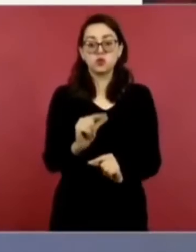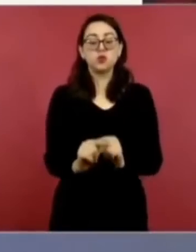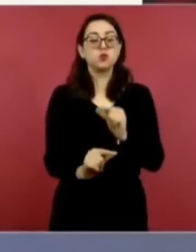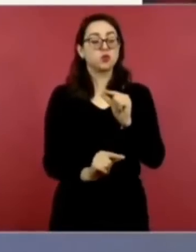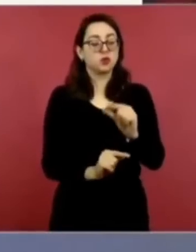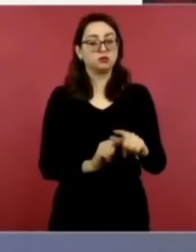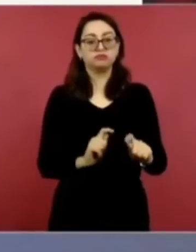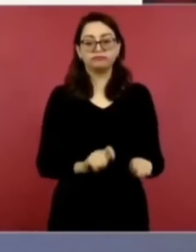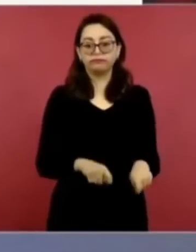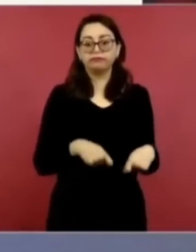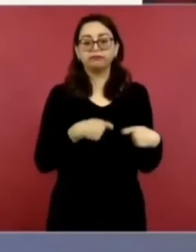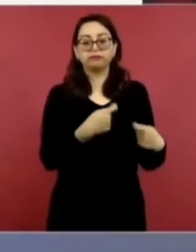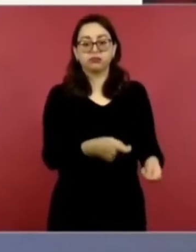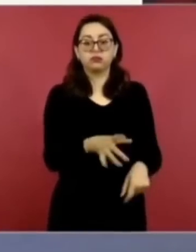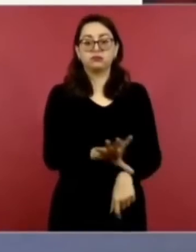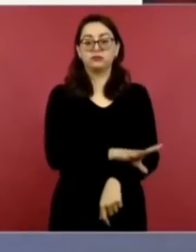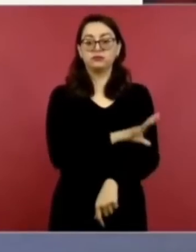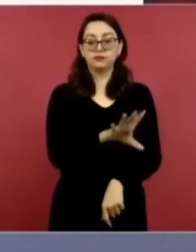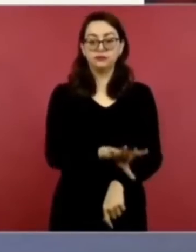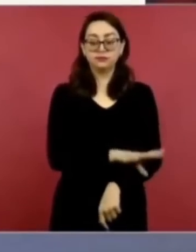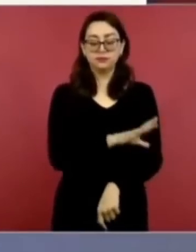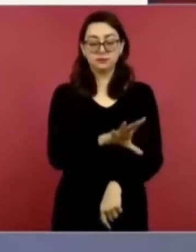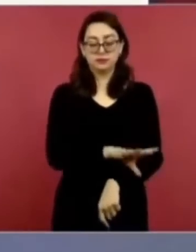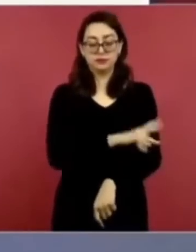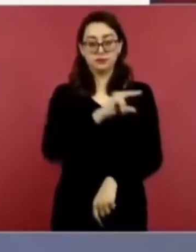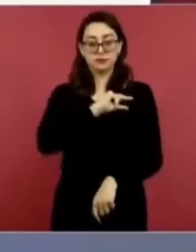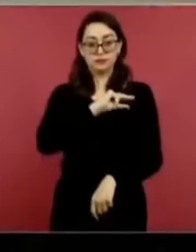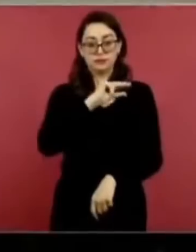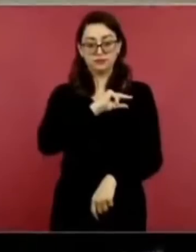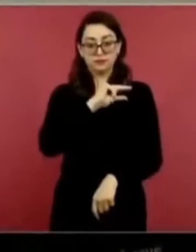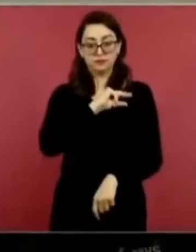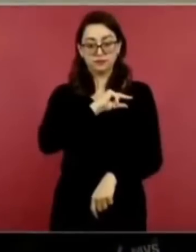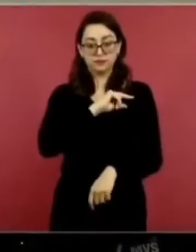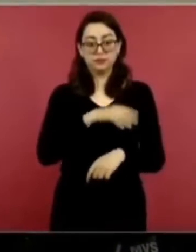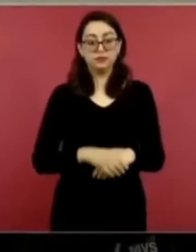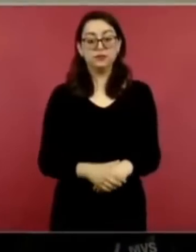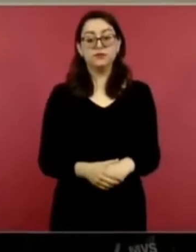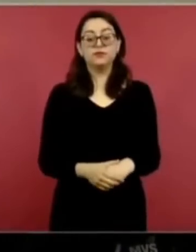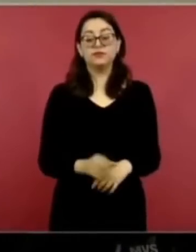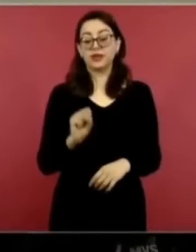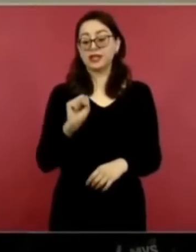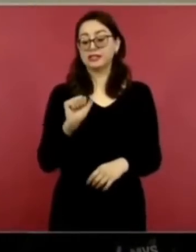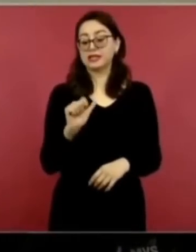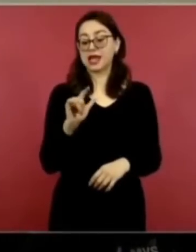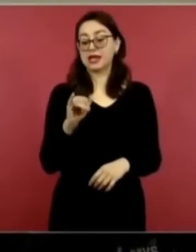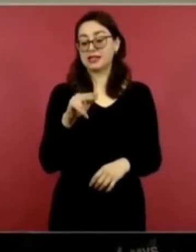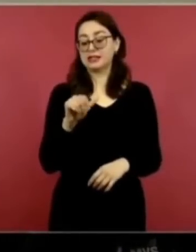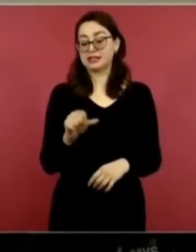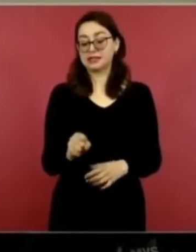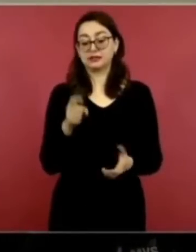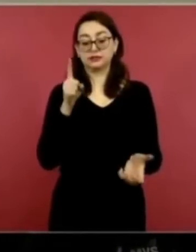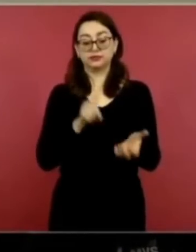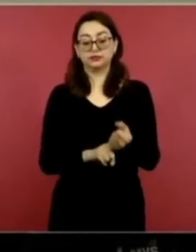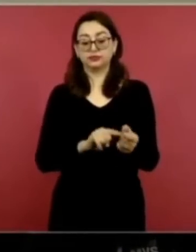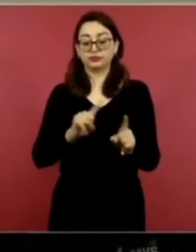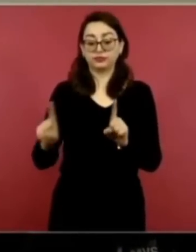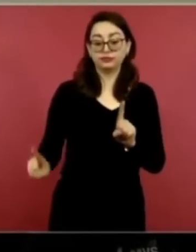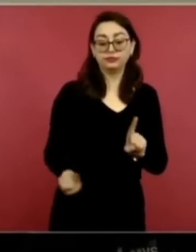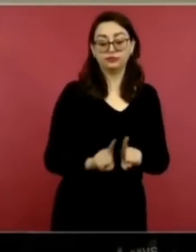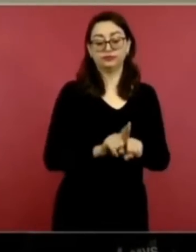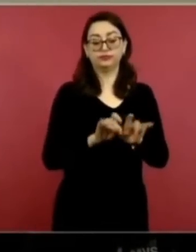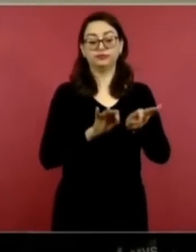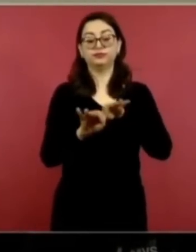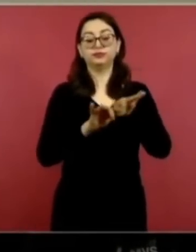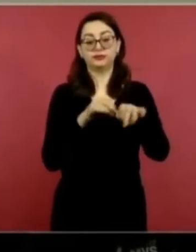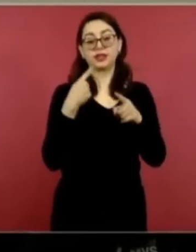¿Saben quién estaba de asesor de Salinas? Claudio X. González.